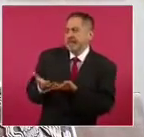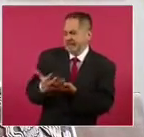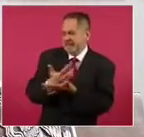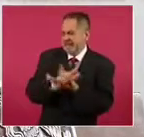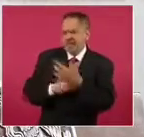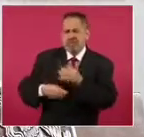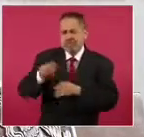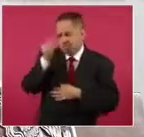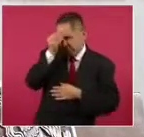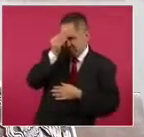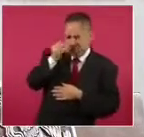de la salud pública.